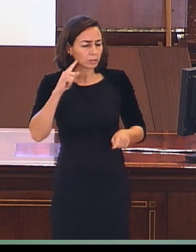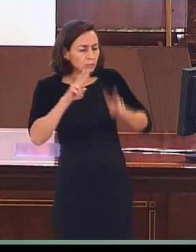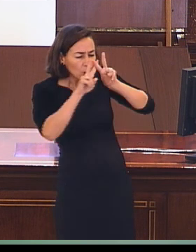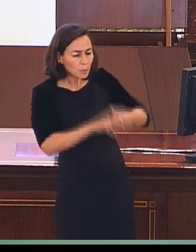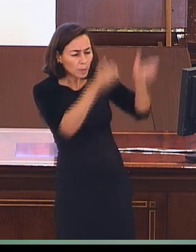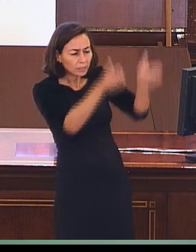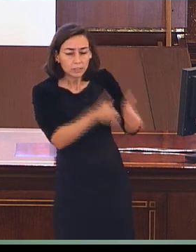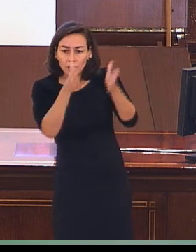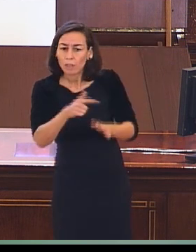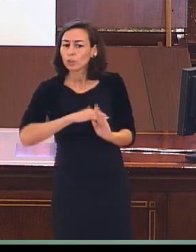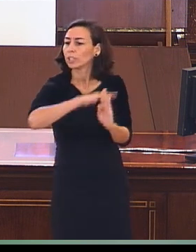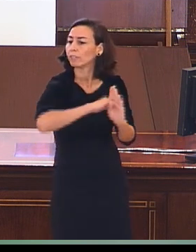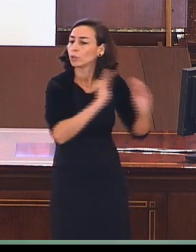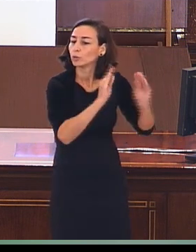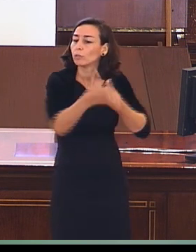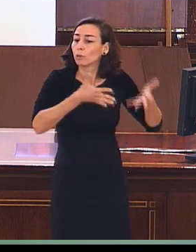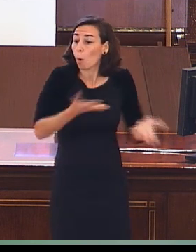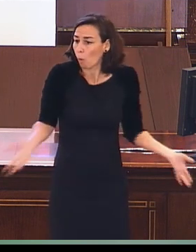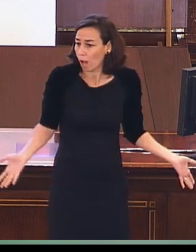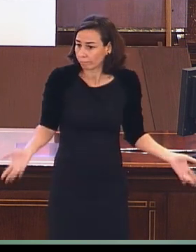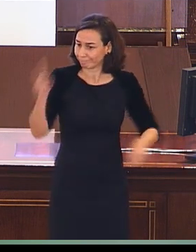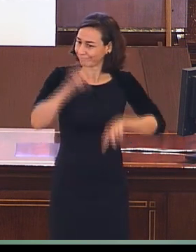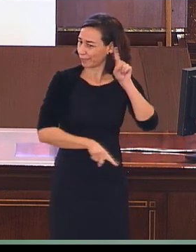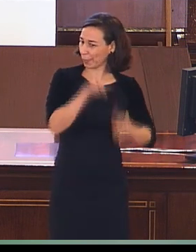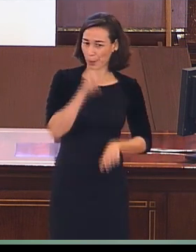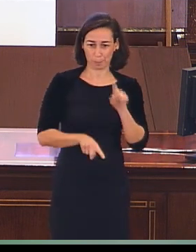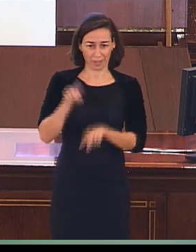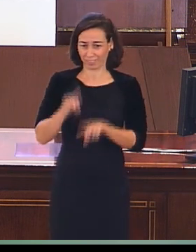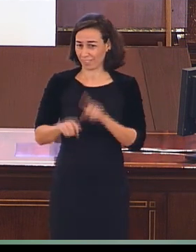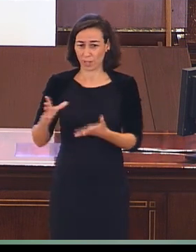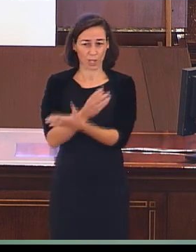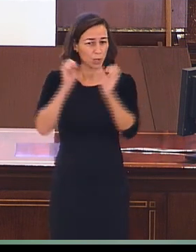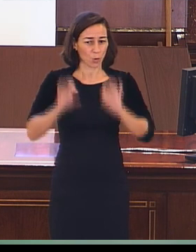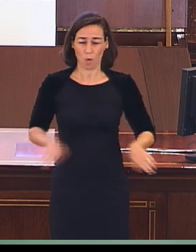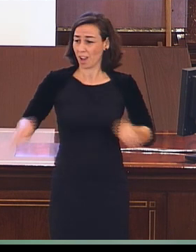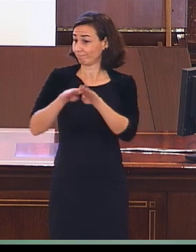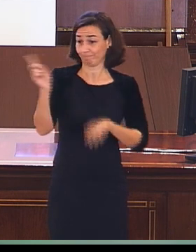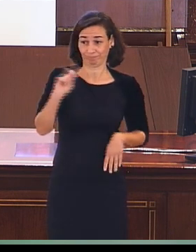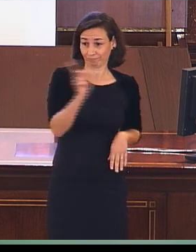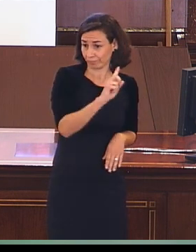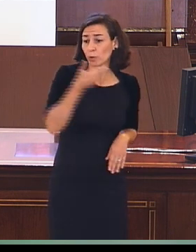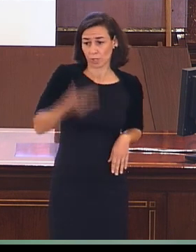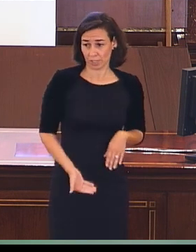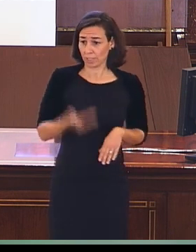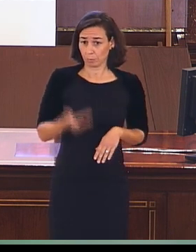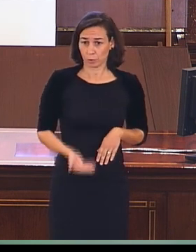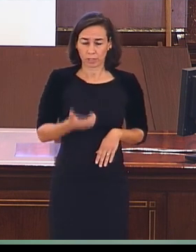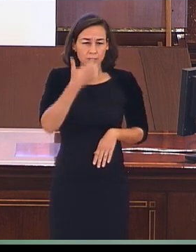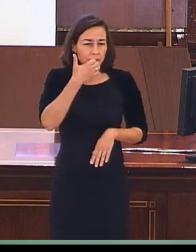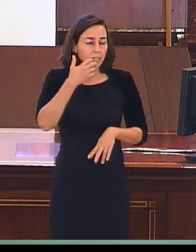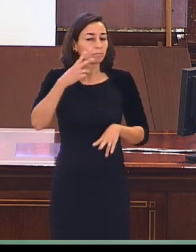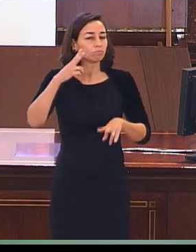investigado, a las que hemos entrevistado o evaluado. Así que, importantísimo, si se quieren hacer estudios